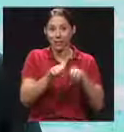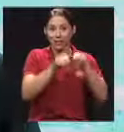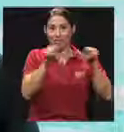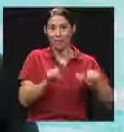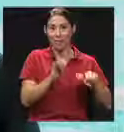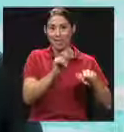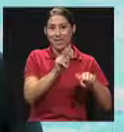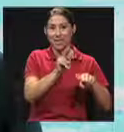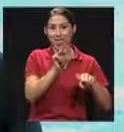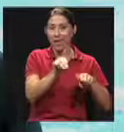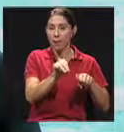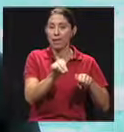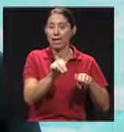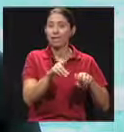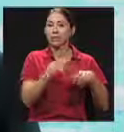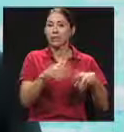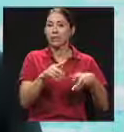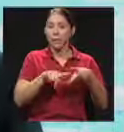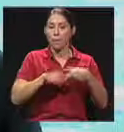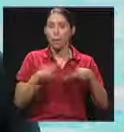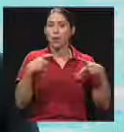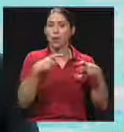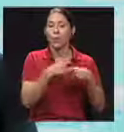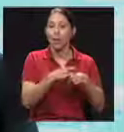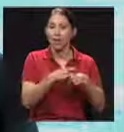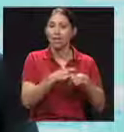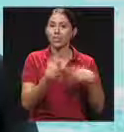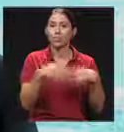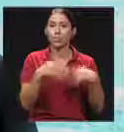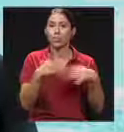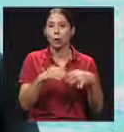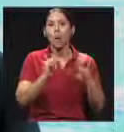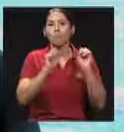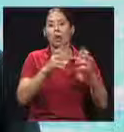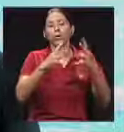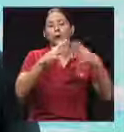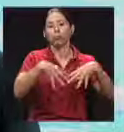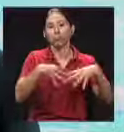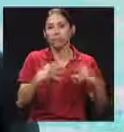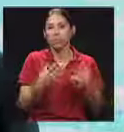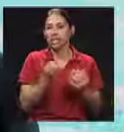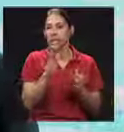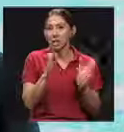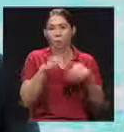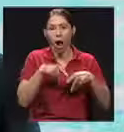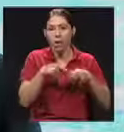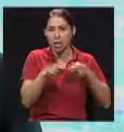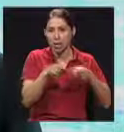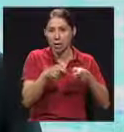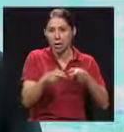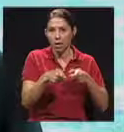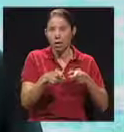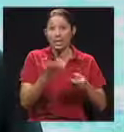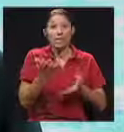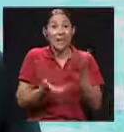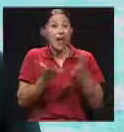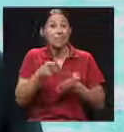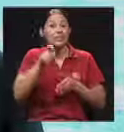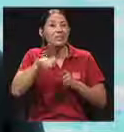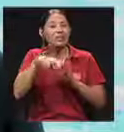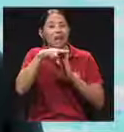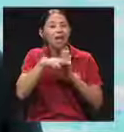en un estrés importante que si no se tomó medidas puede llevar al colapso y posiblemente esas medidas van a involucrar